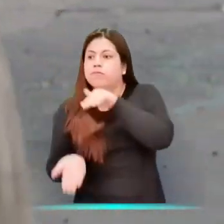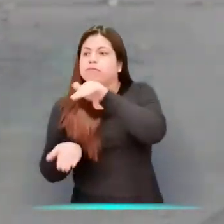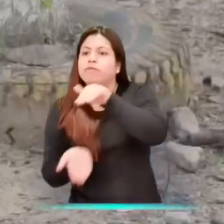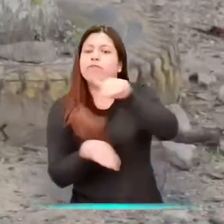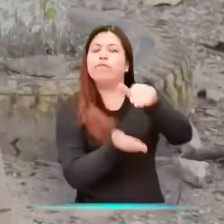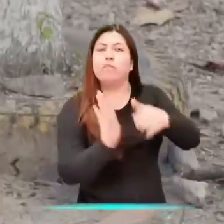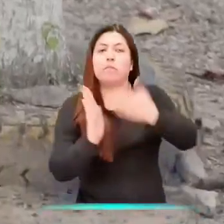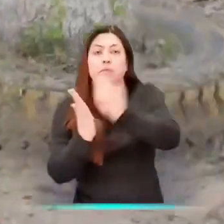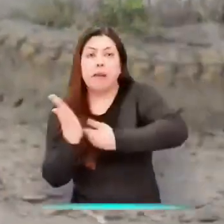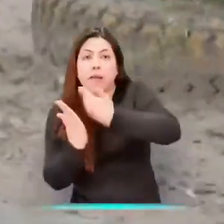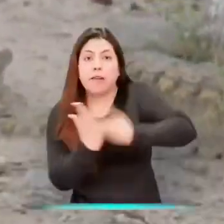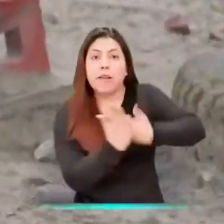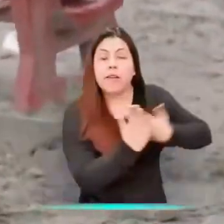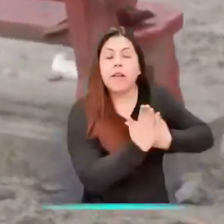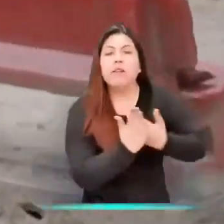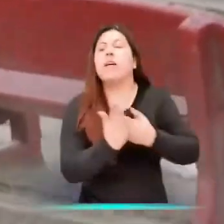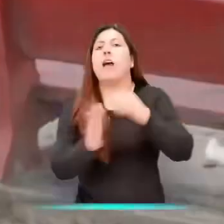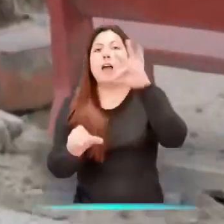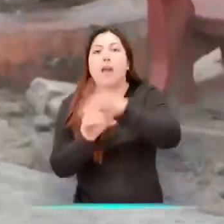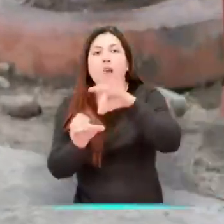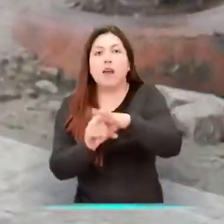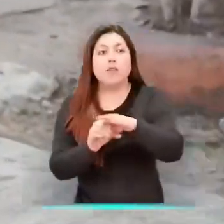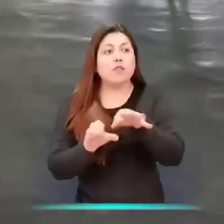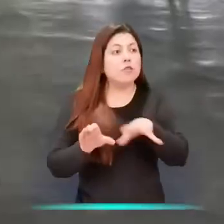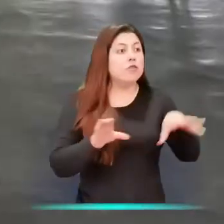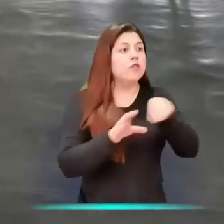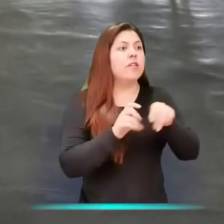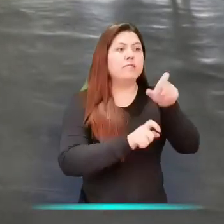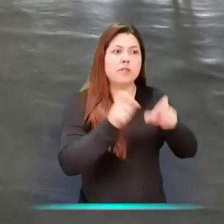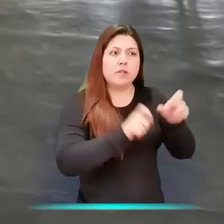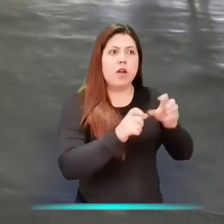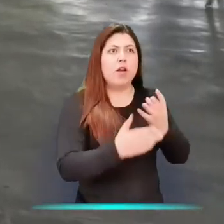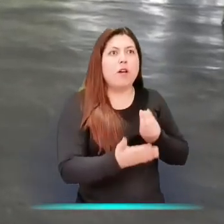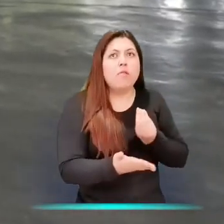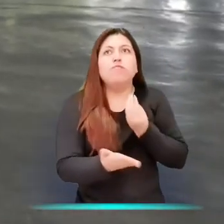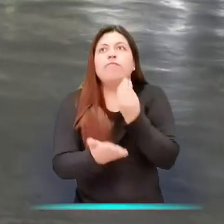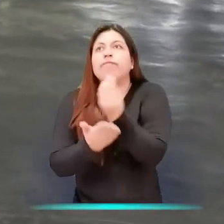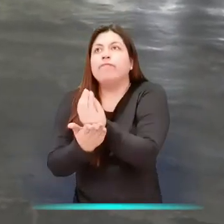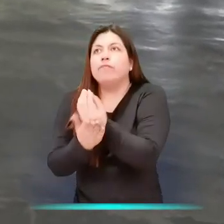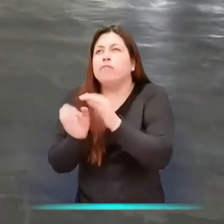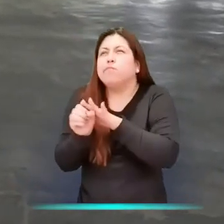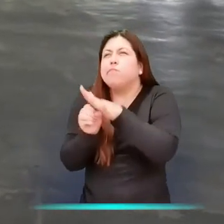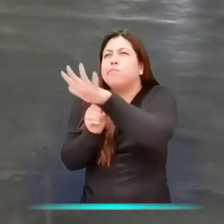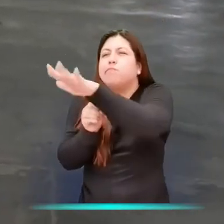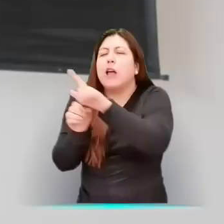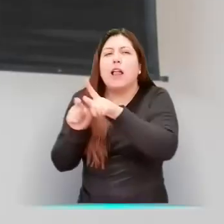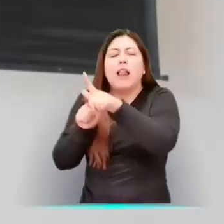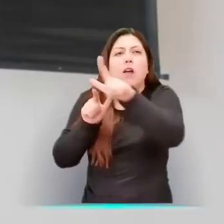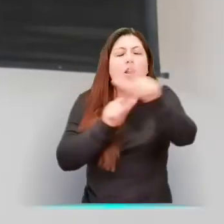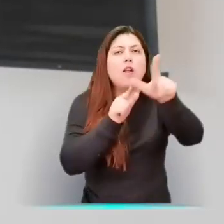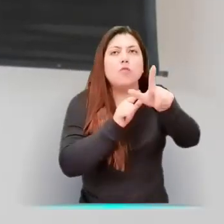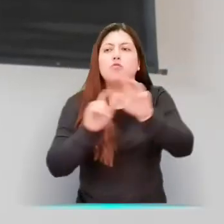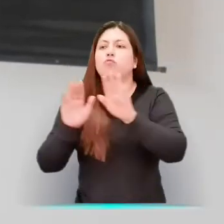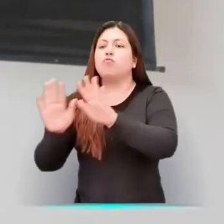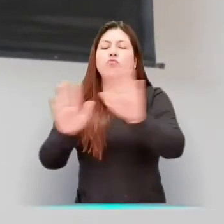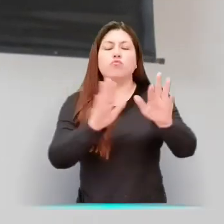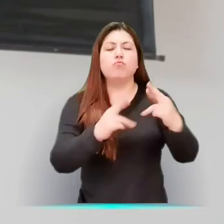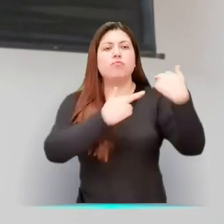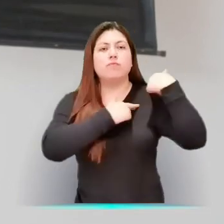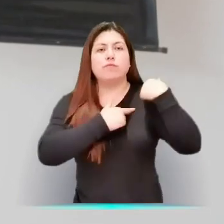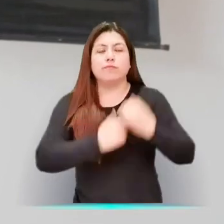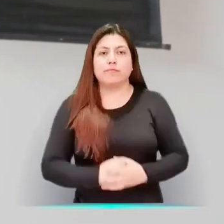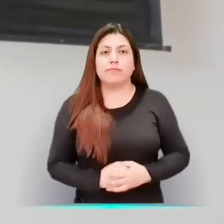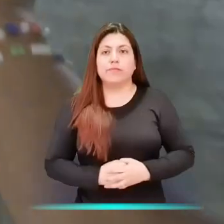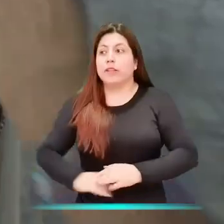nuestros delegados se encuentran ya en algunos sitios alejados para su función específica. De igual forma, la